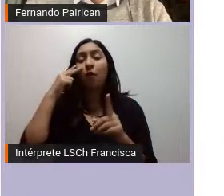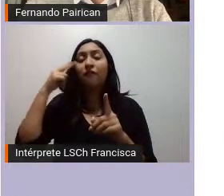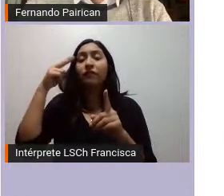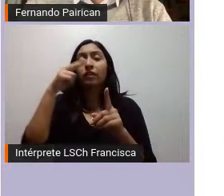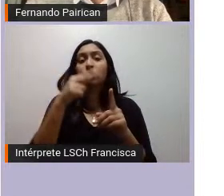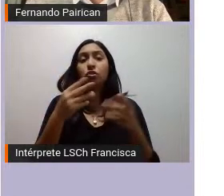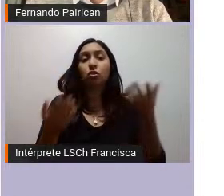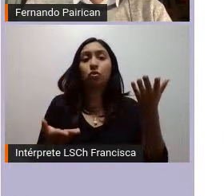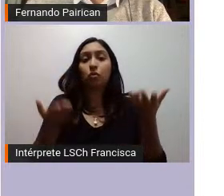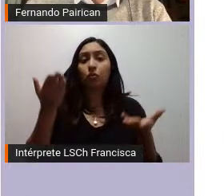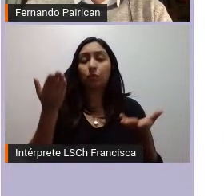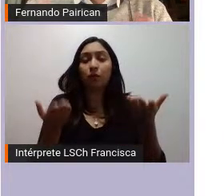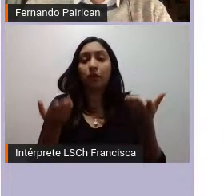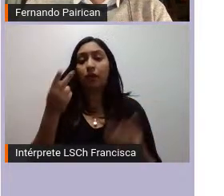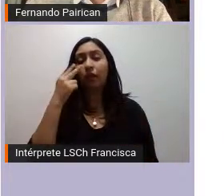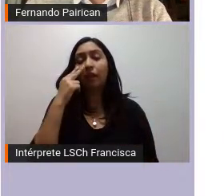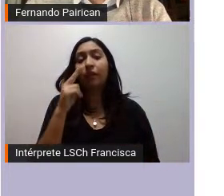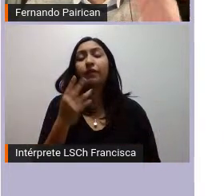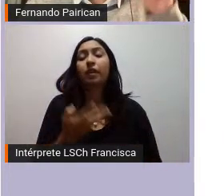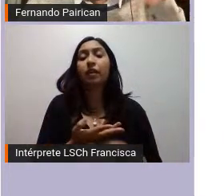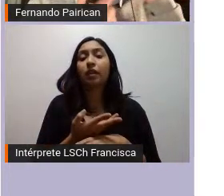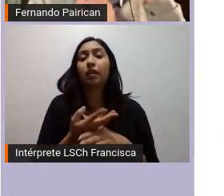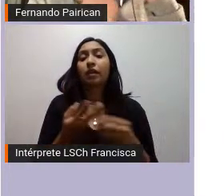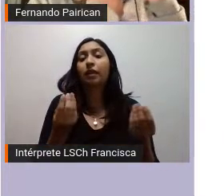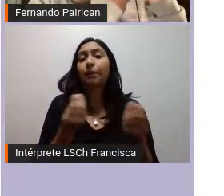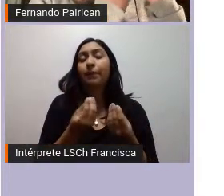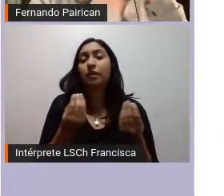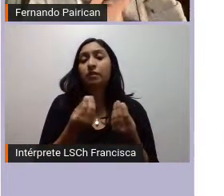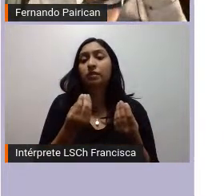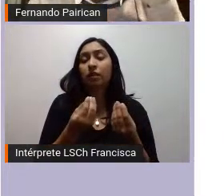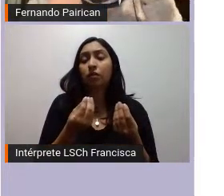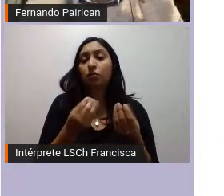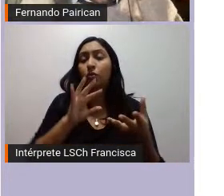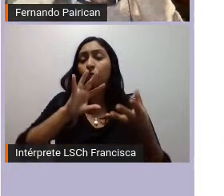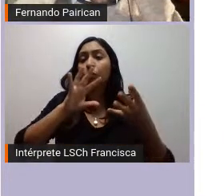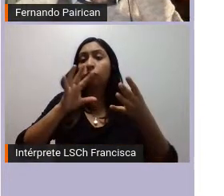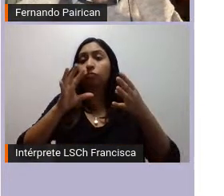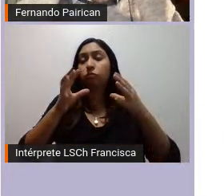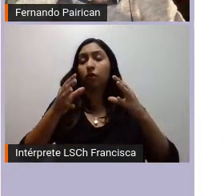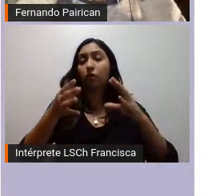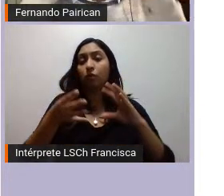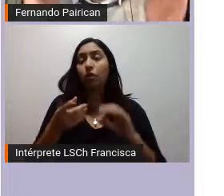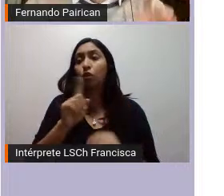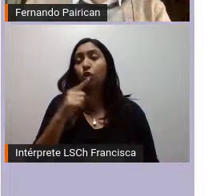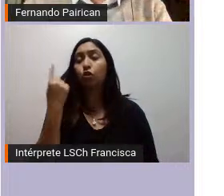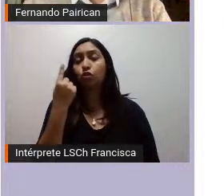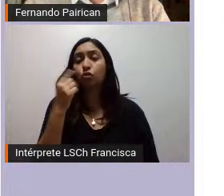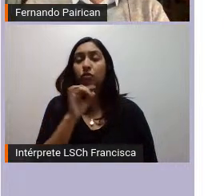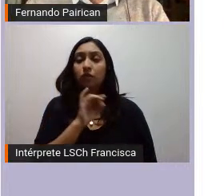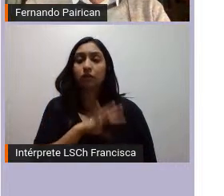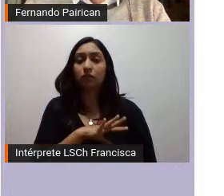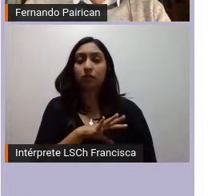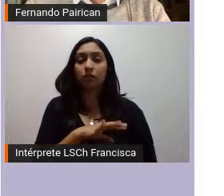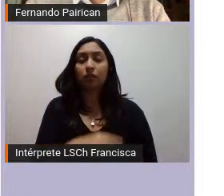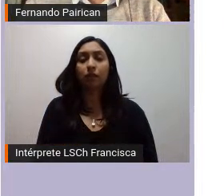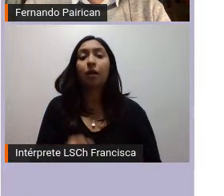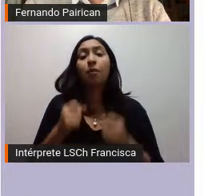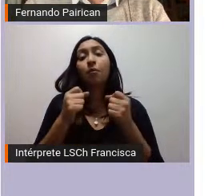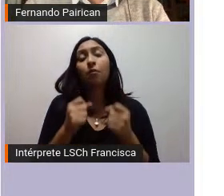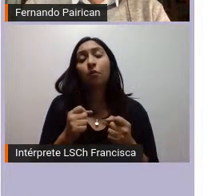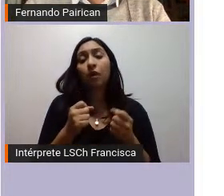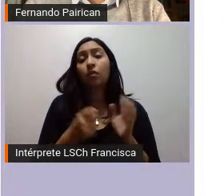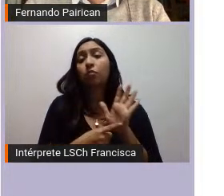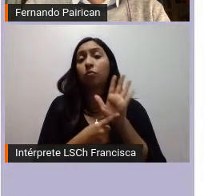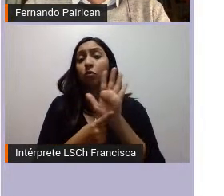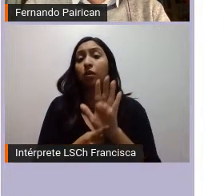dimensionar que es una corriente que está sucediendo más a nivel global que solamente en Chile les puedo dejar algunos estudios si ustedes